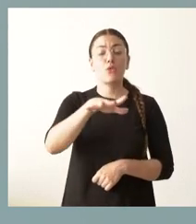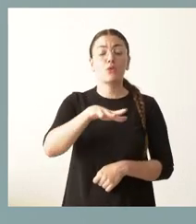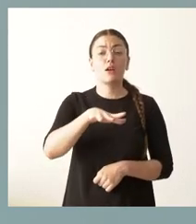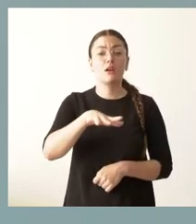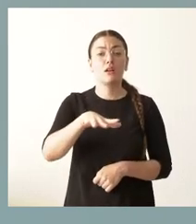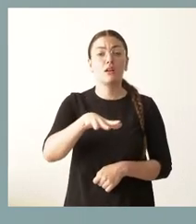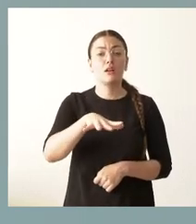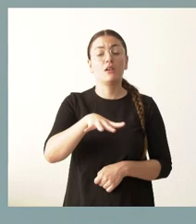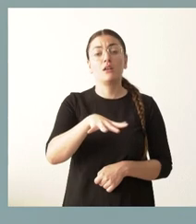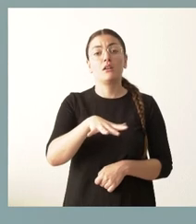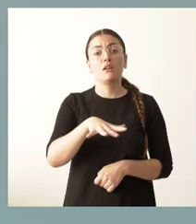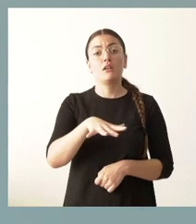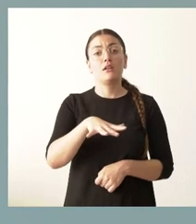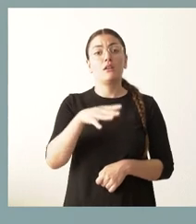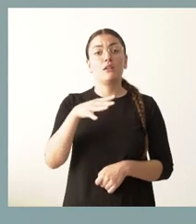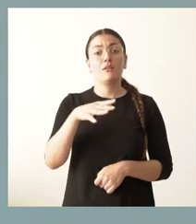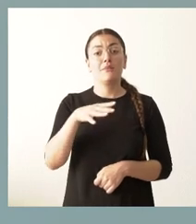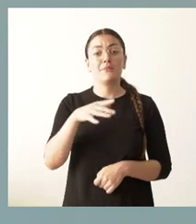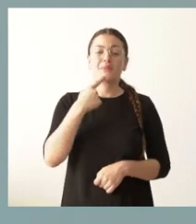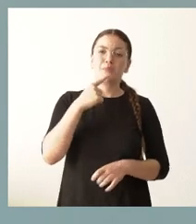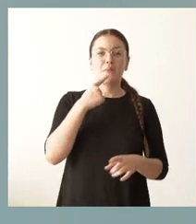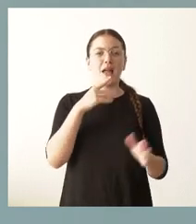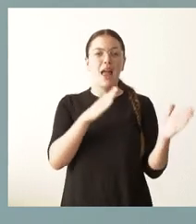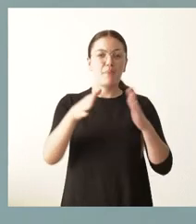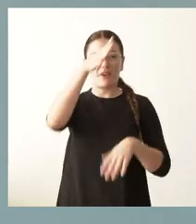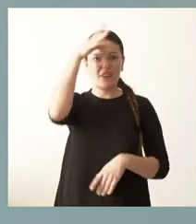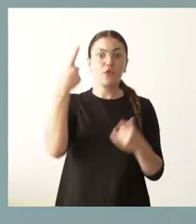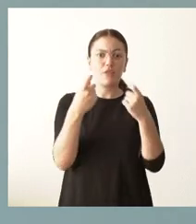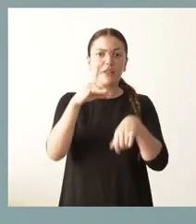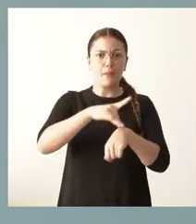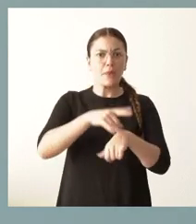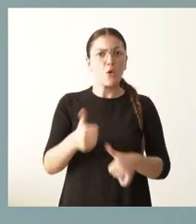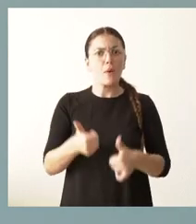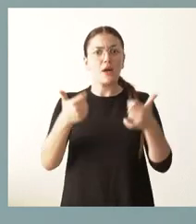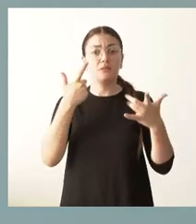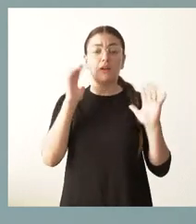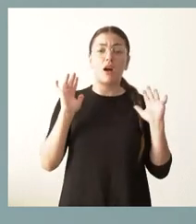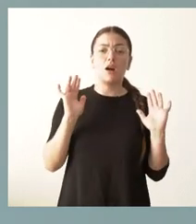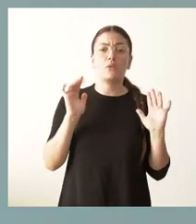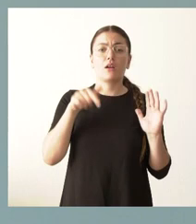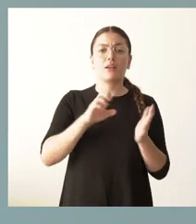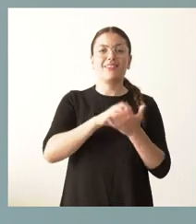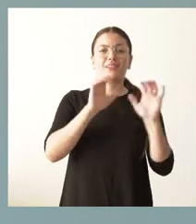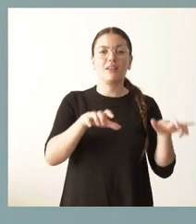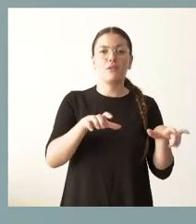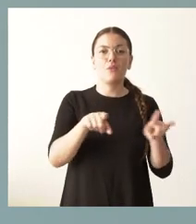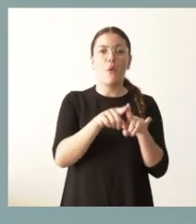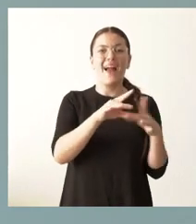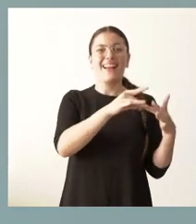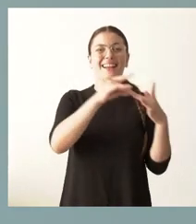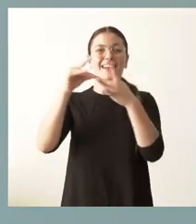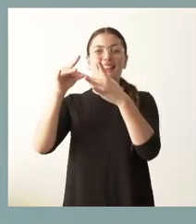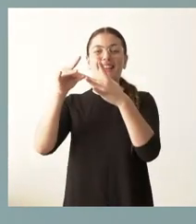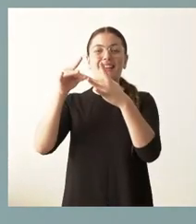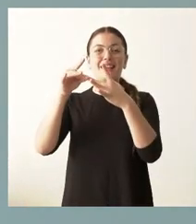la época estival. Y aunque Castilla y León es una comunidad autónoma que tiene el liderazgo de España, número de médicos por habitante,